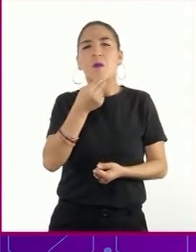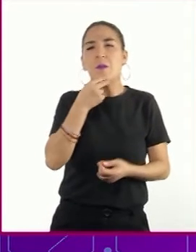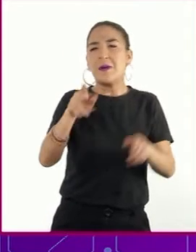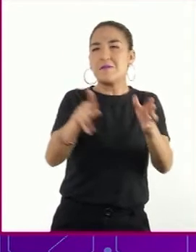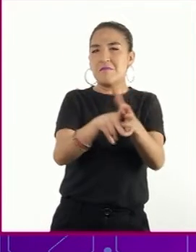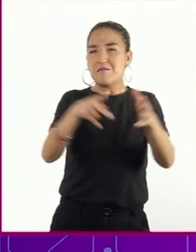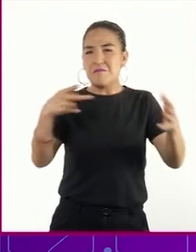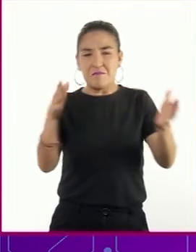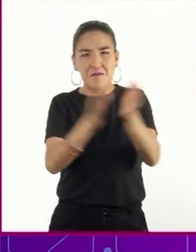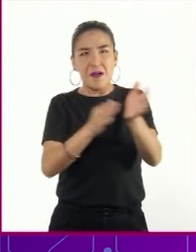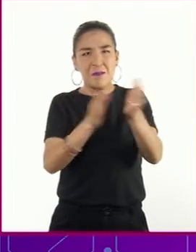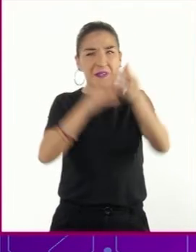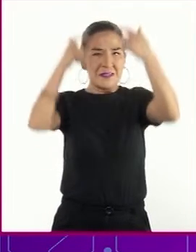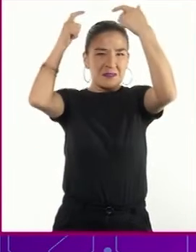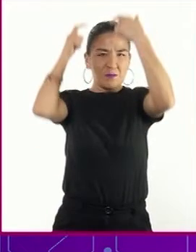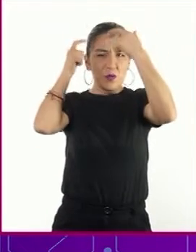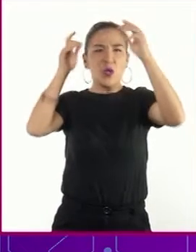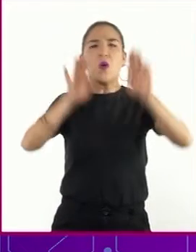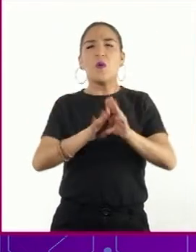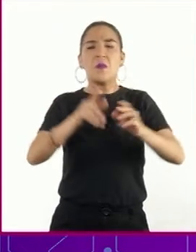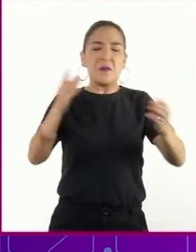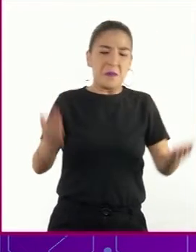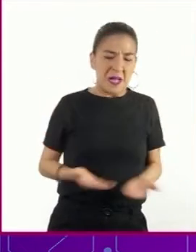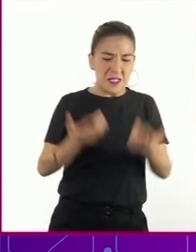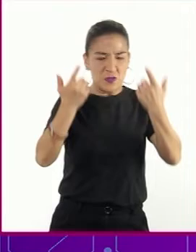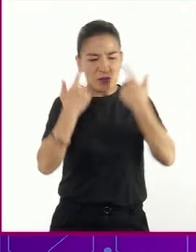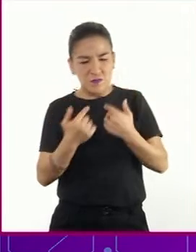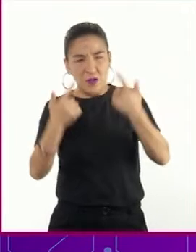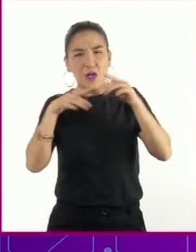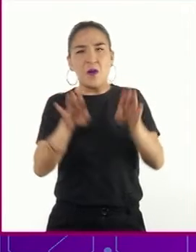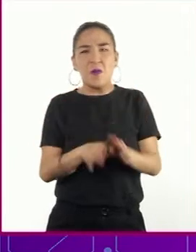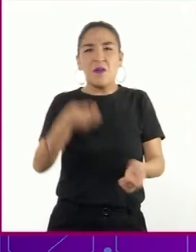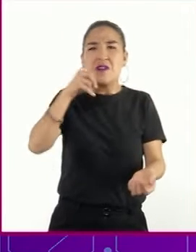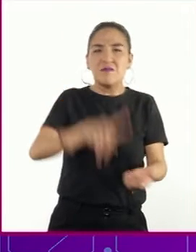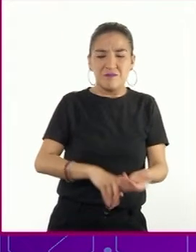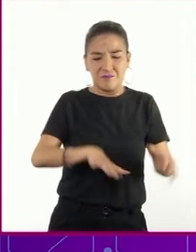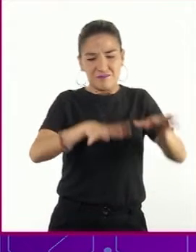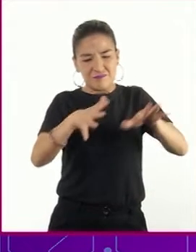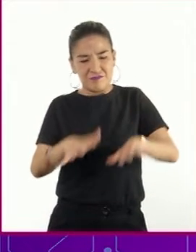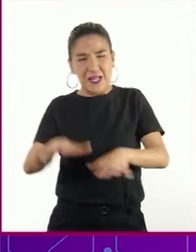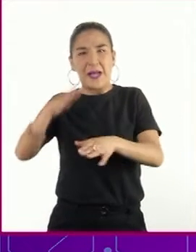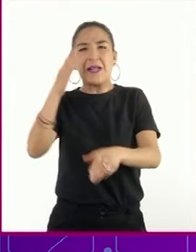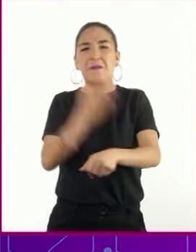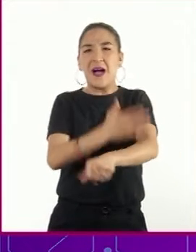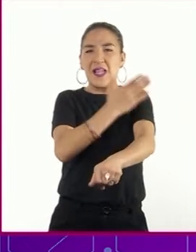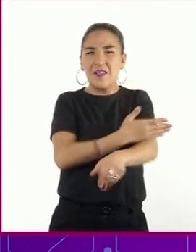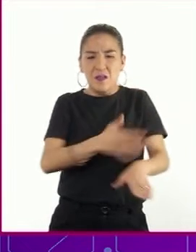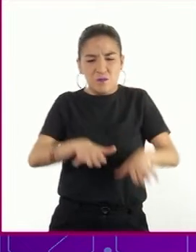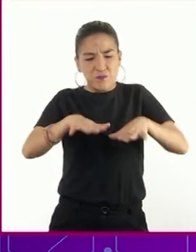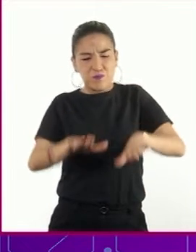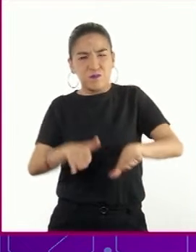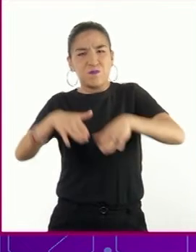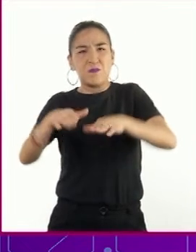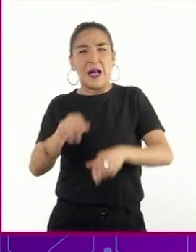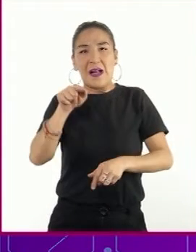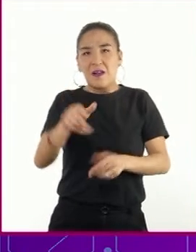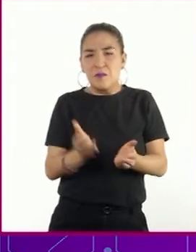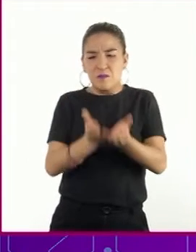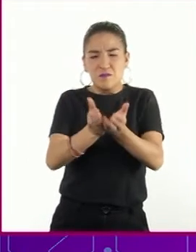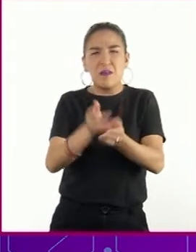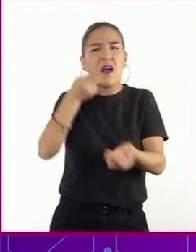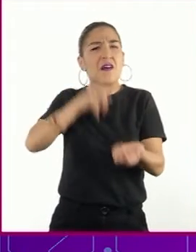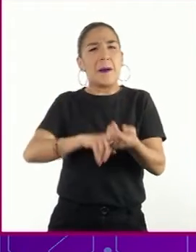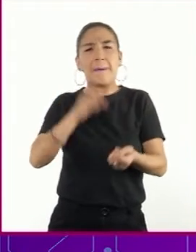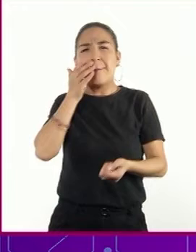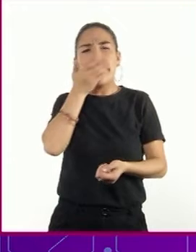que baila llorando por el dormitorio, balsando sobre una tabla ondulada cerca del marinero mudo